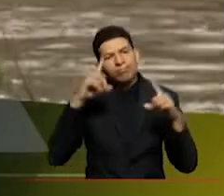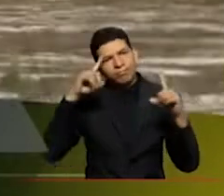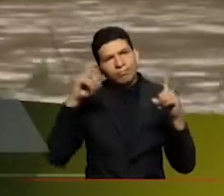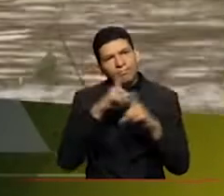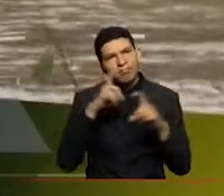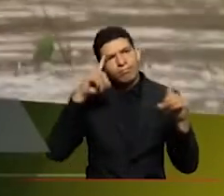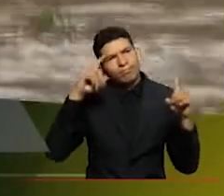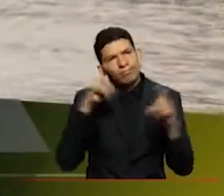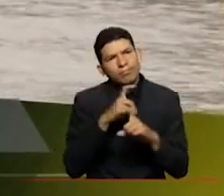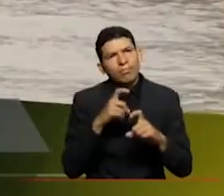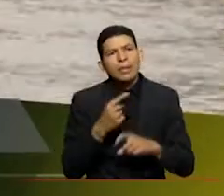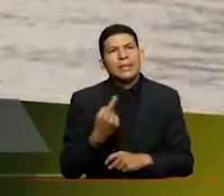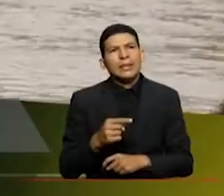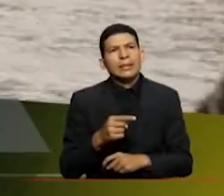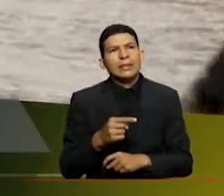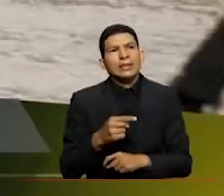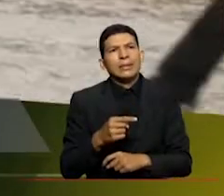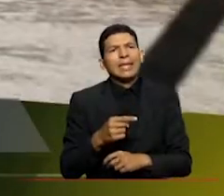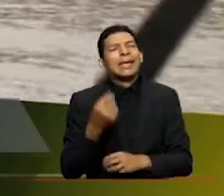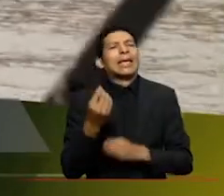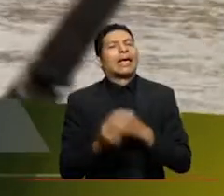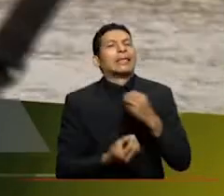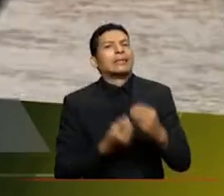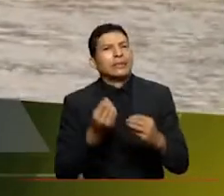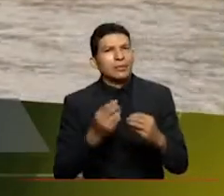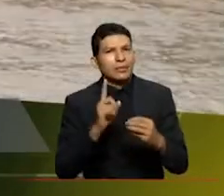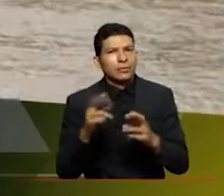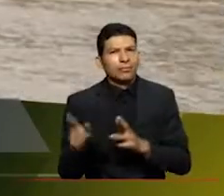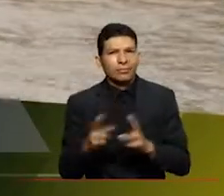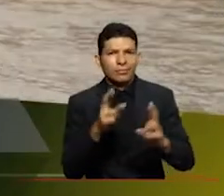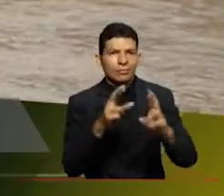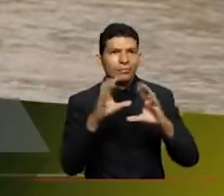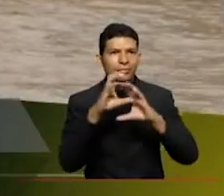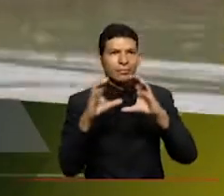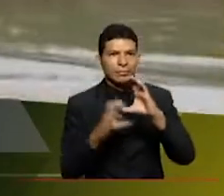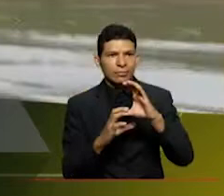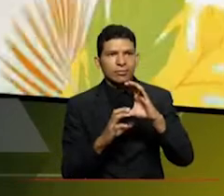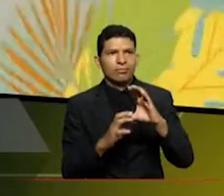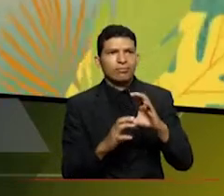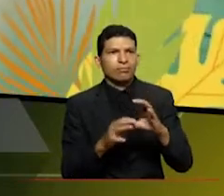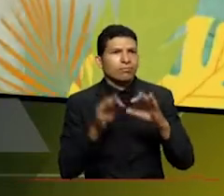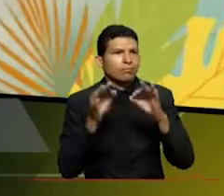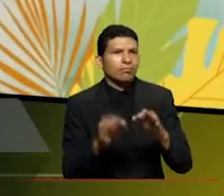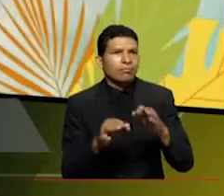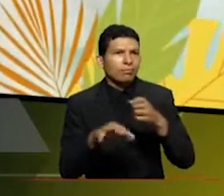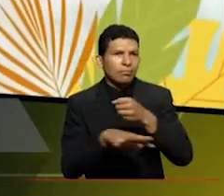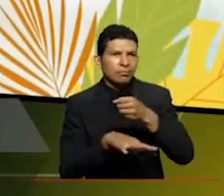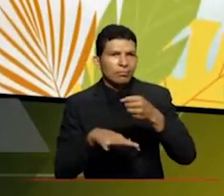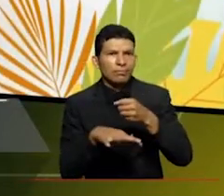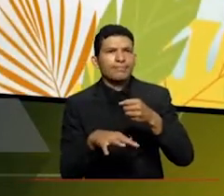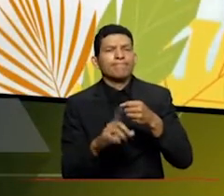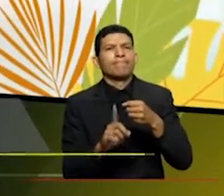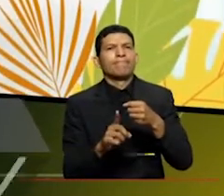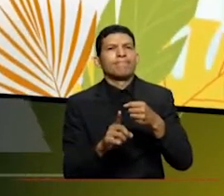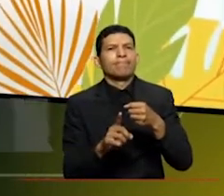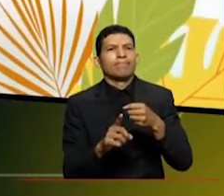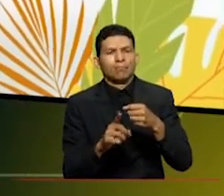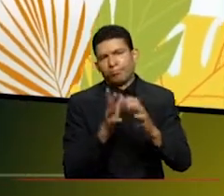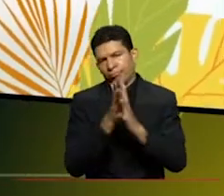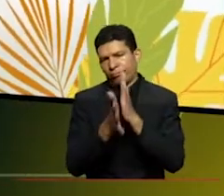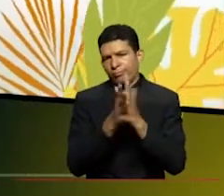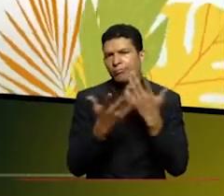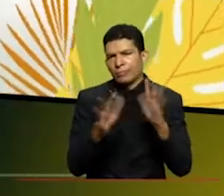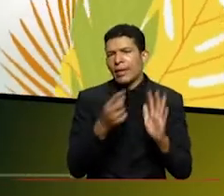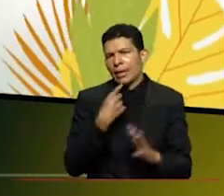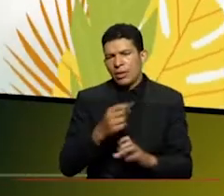justamente sobre lo que hay que hacer sobre el río cauca básicamente y usted lo ha mencionado había